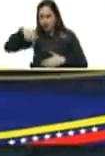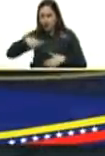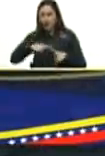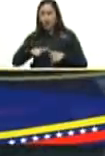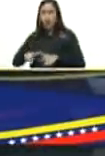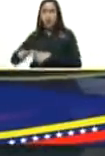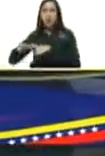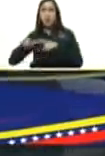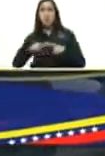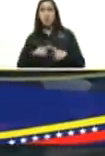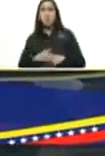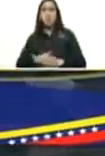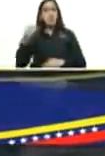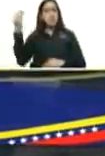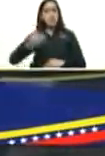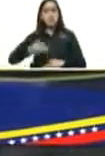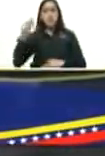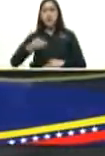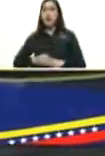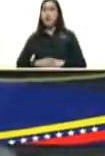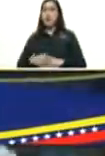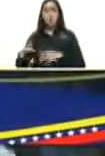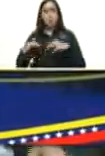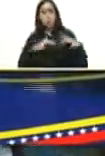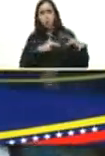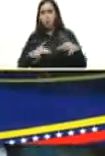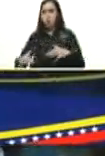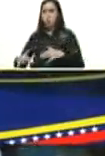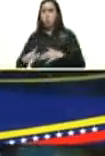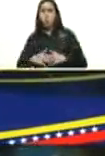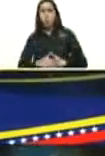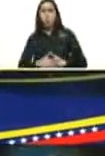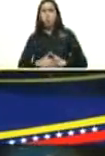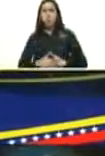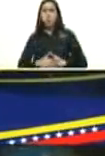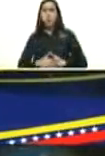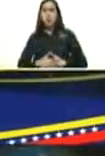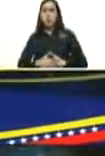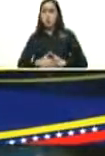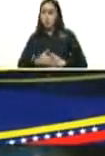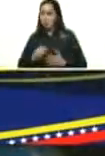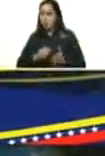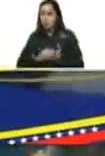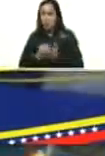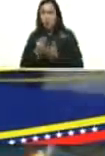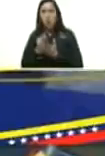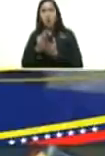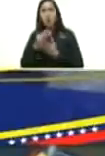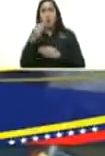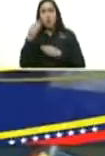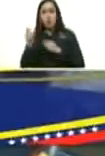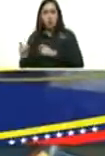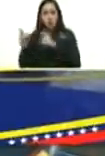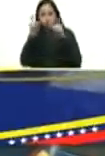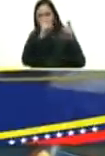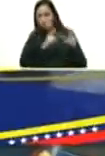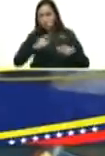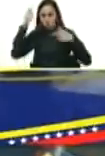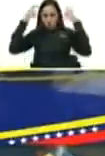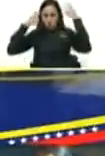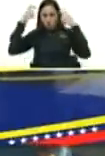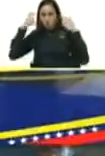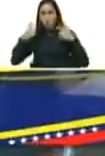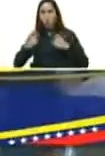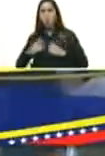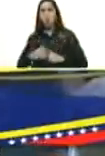y siempre que vamos a una batalla nos encomendamos al legado inmortal de nuestro amado comandante